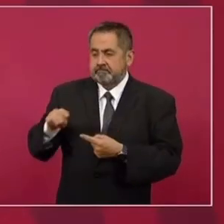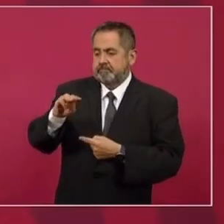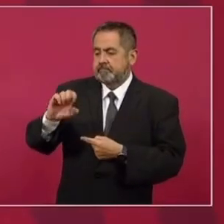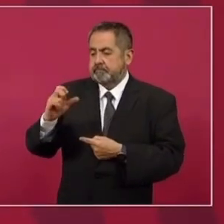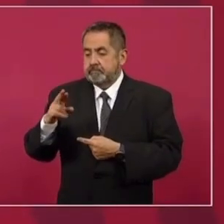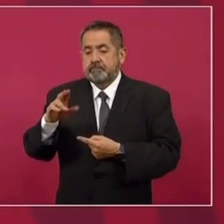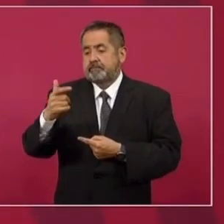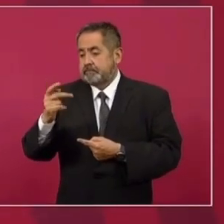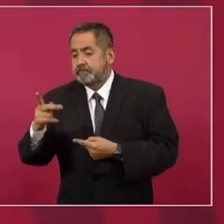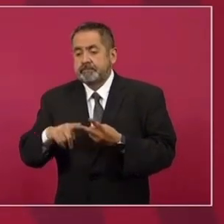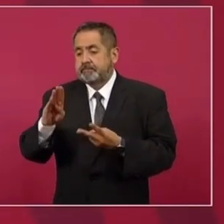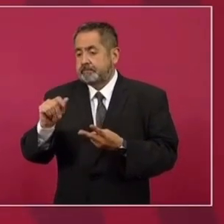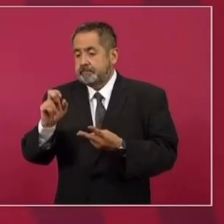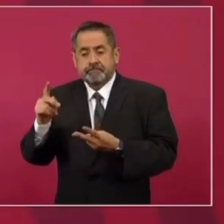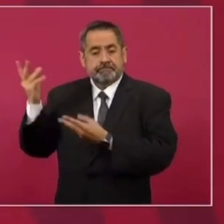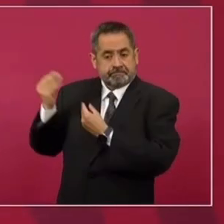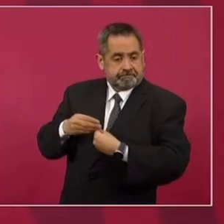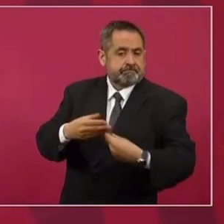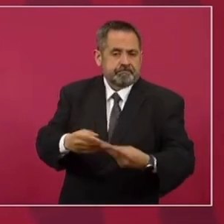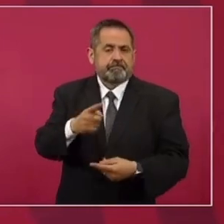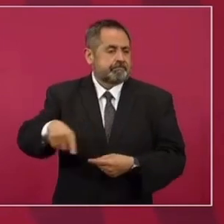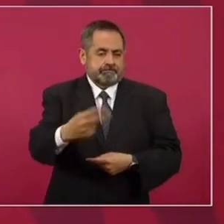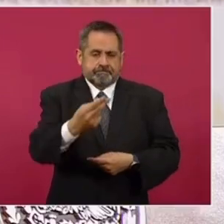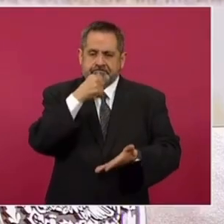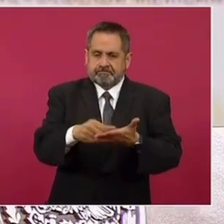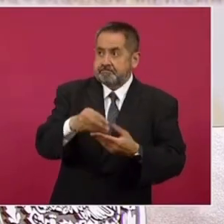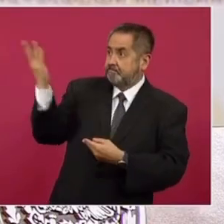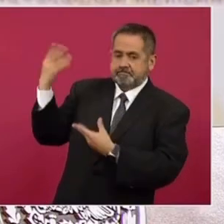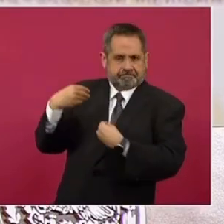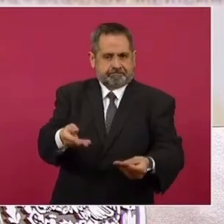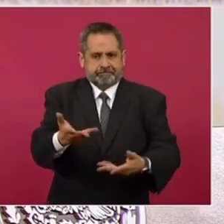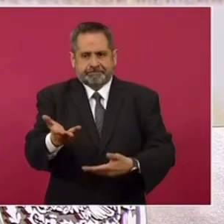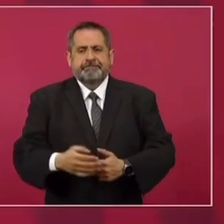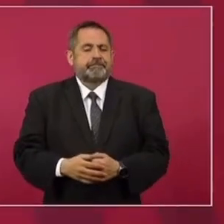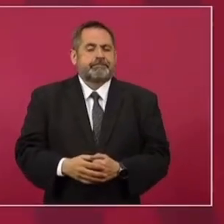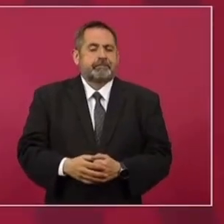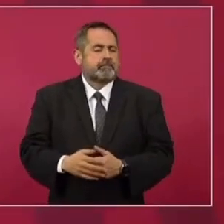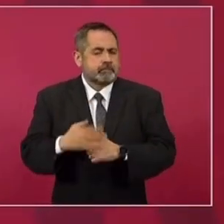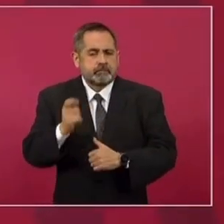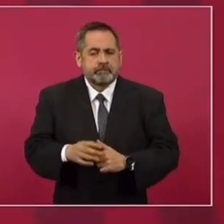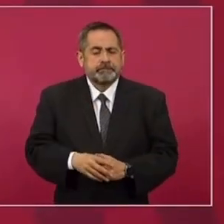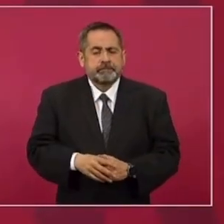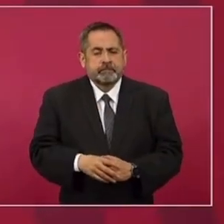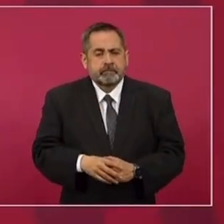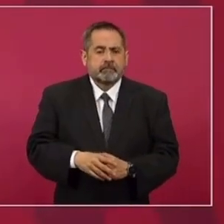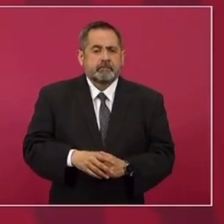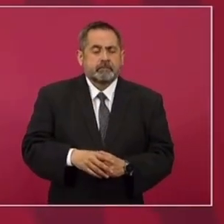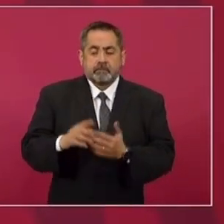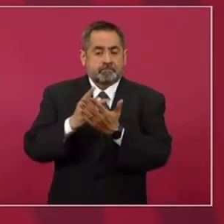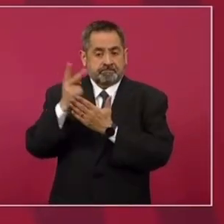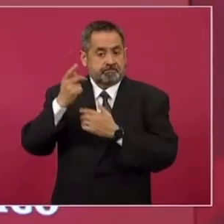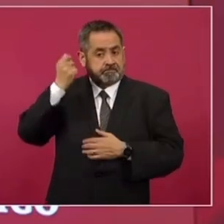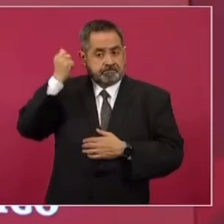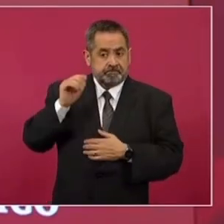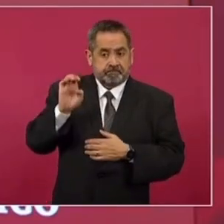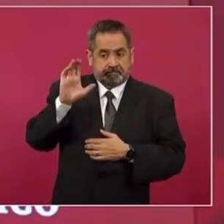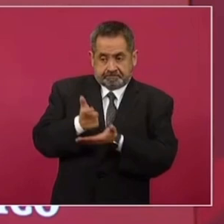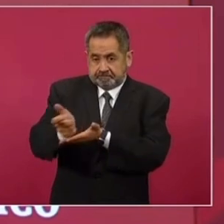Gaspar y Baltasar. Nada más que hagan la cartita, de todas maneras, porque se va a ampliar el programa de becas